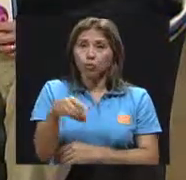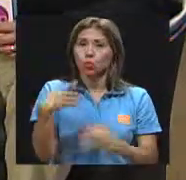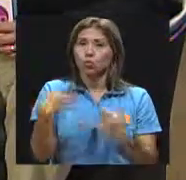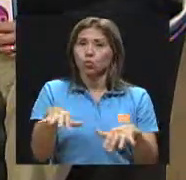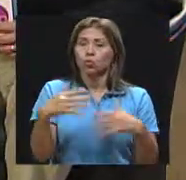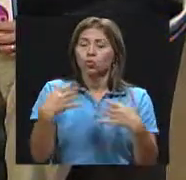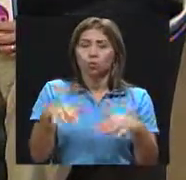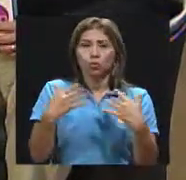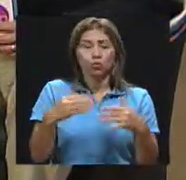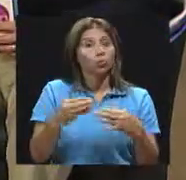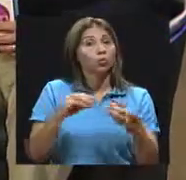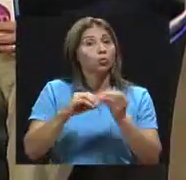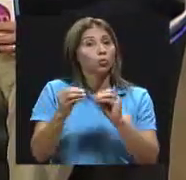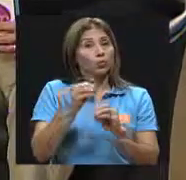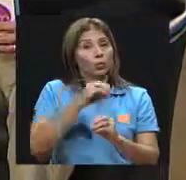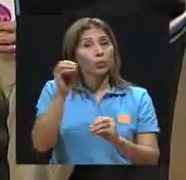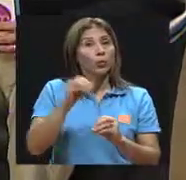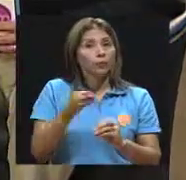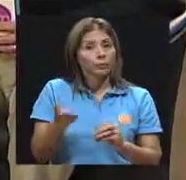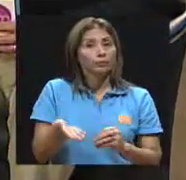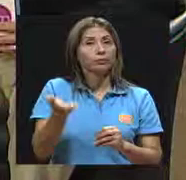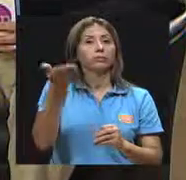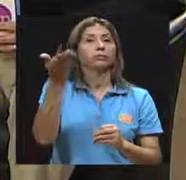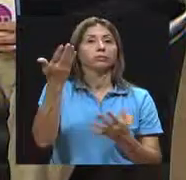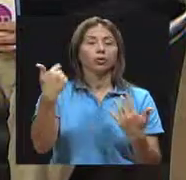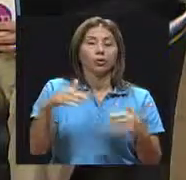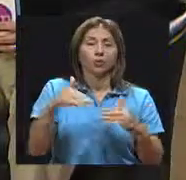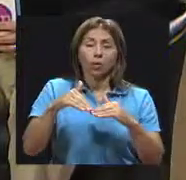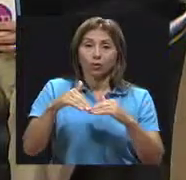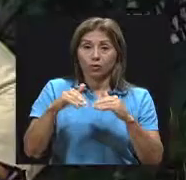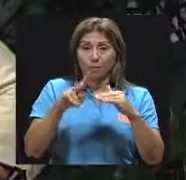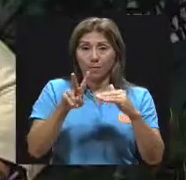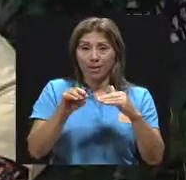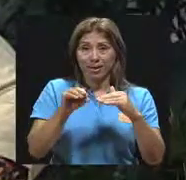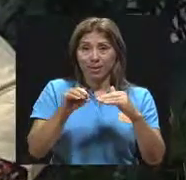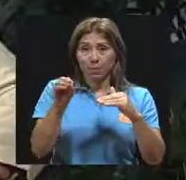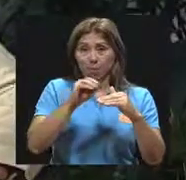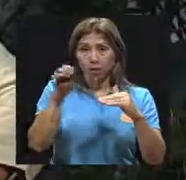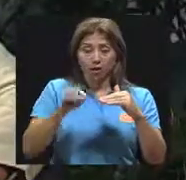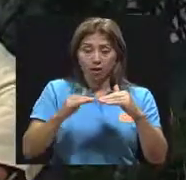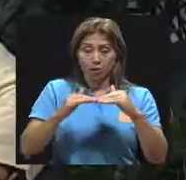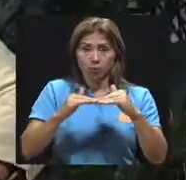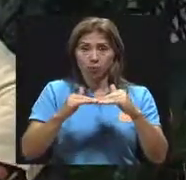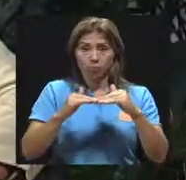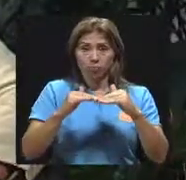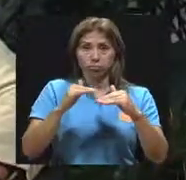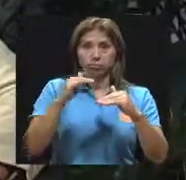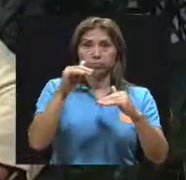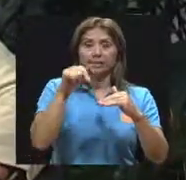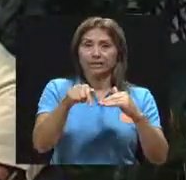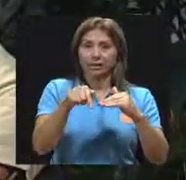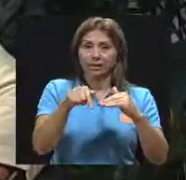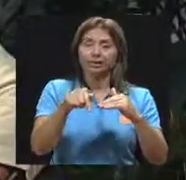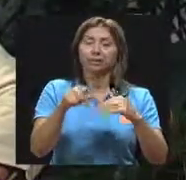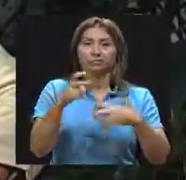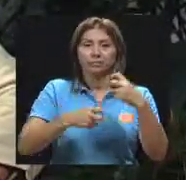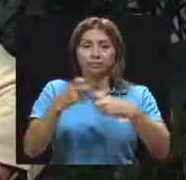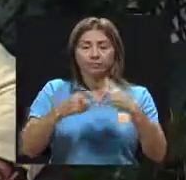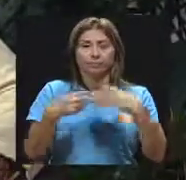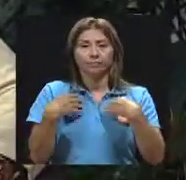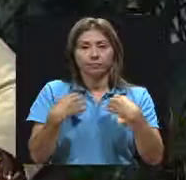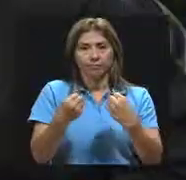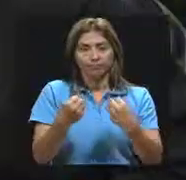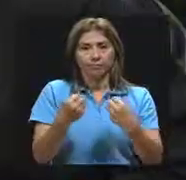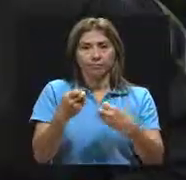es importante. Cuando ya estamos por arriba de un 20% de la problemática de algo, sabemos que es un problema de salud pública.